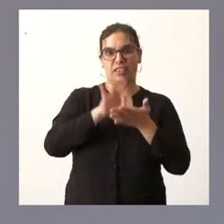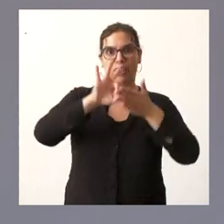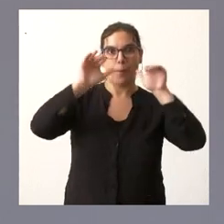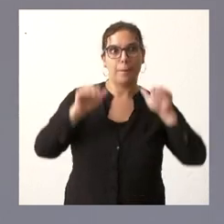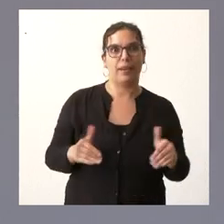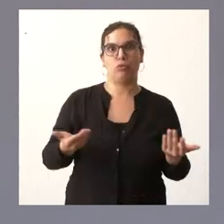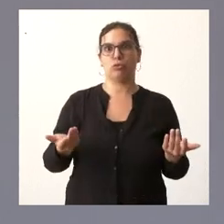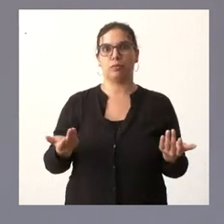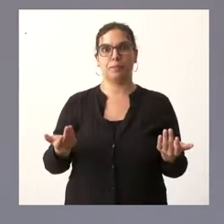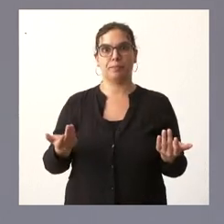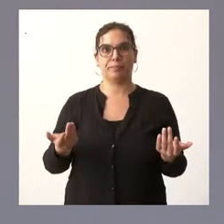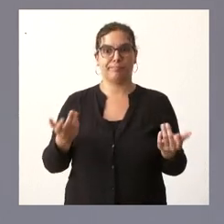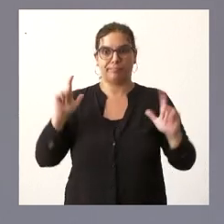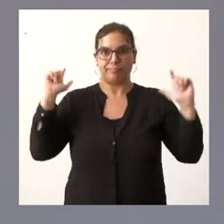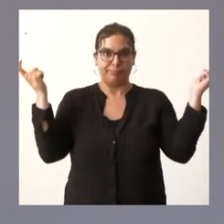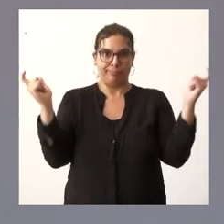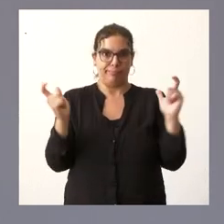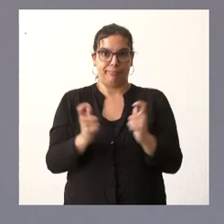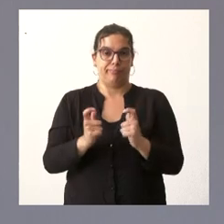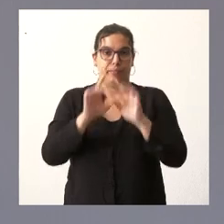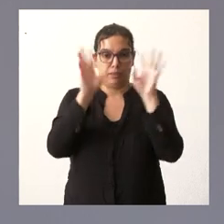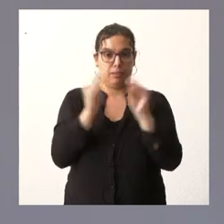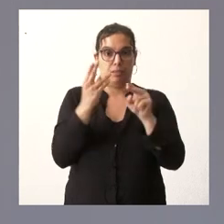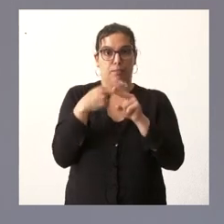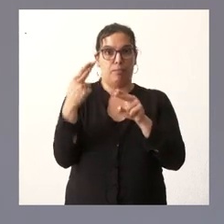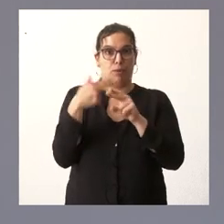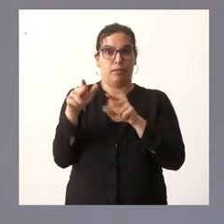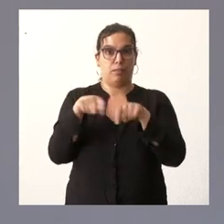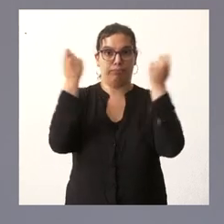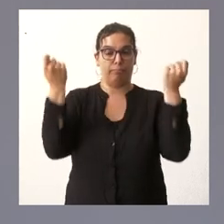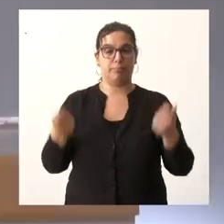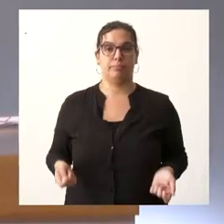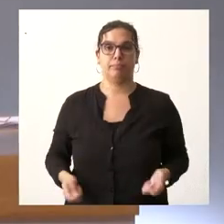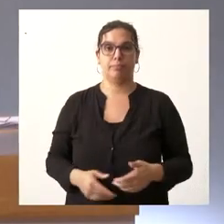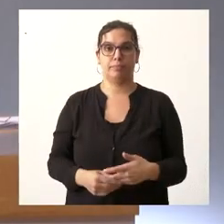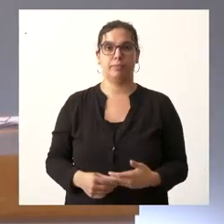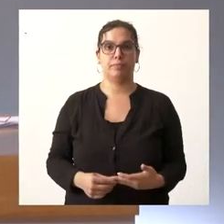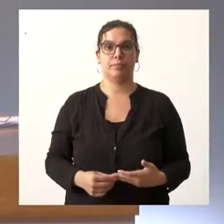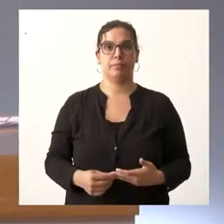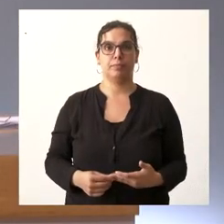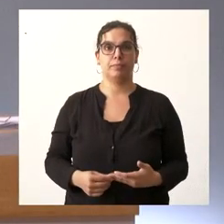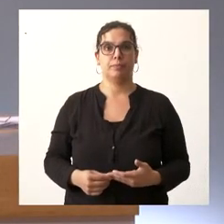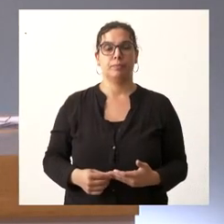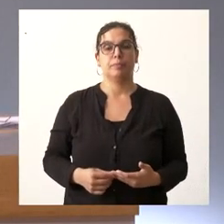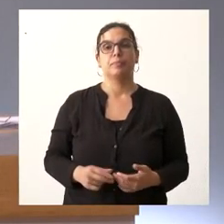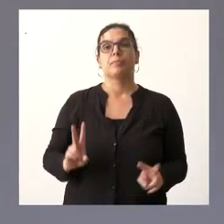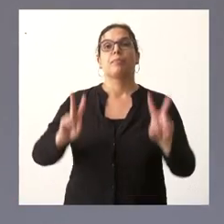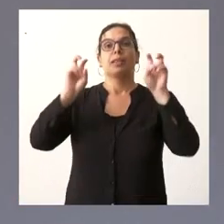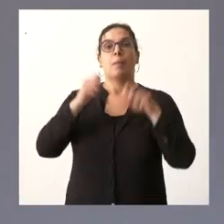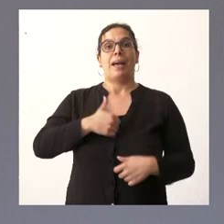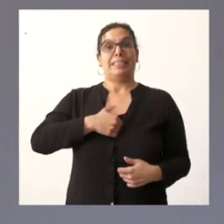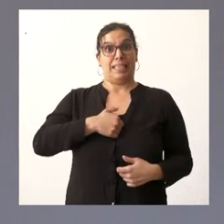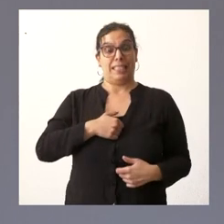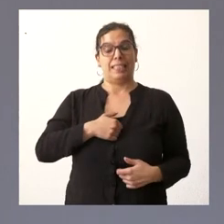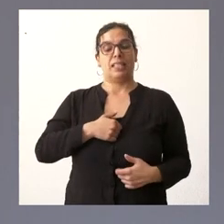prestan en el territorio y que perjudiquen en definitiva las políticas vinculadas a la lucha agotada de exploración Sí, a la teleasistencia iniciamos